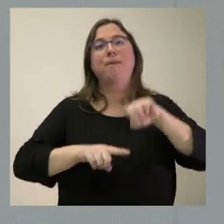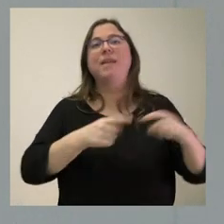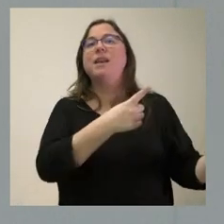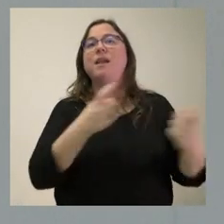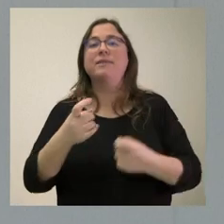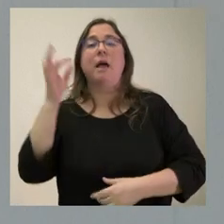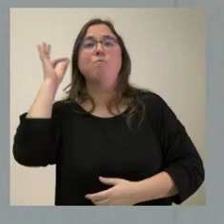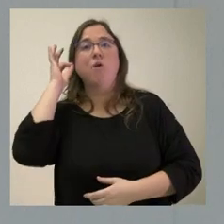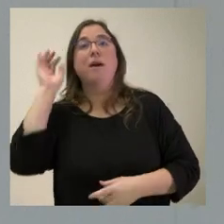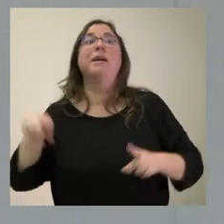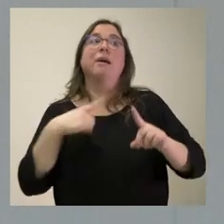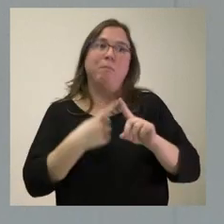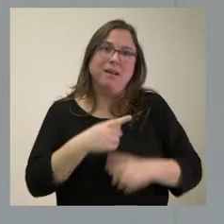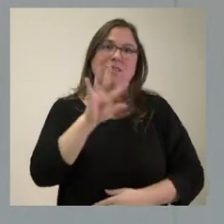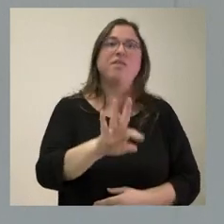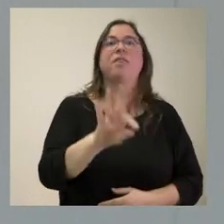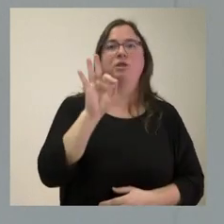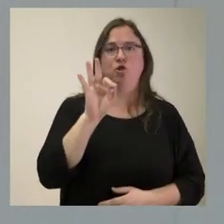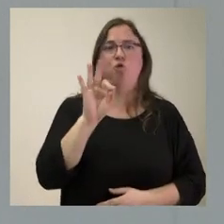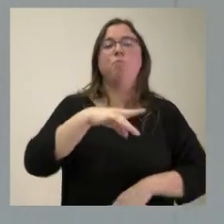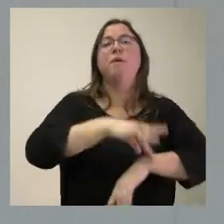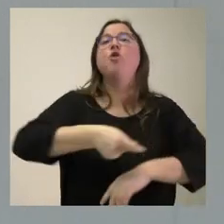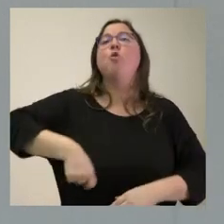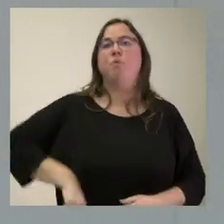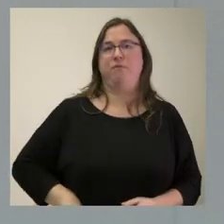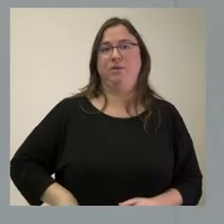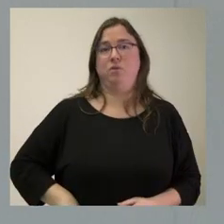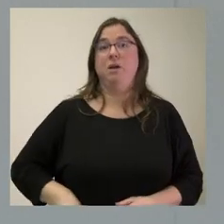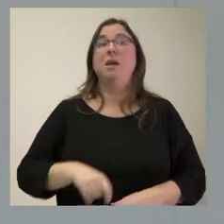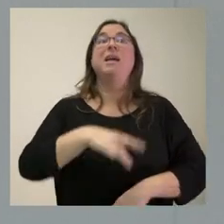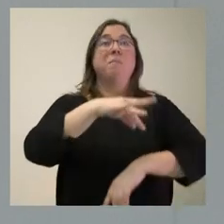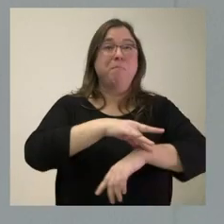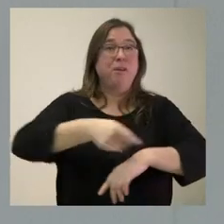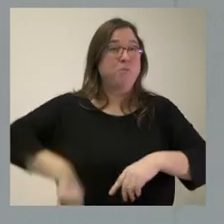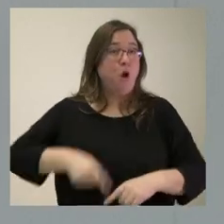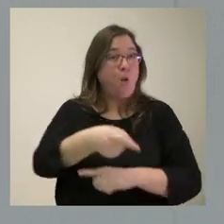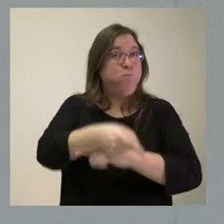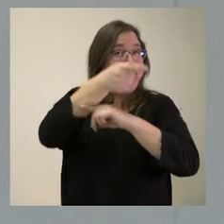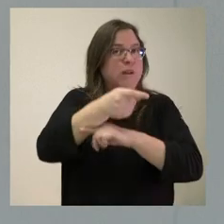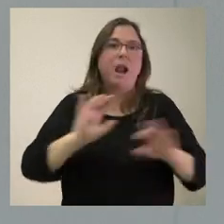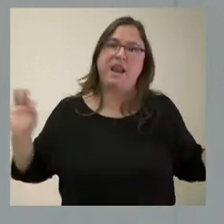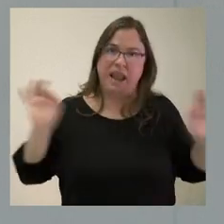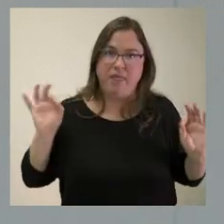pero también de la decisión del profesional sanitario al que insisto no se le va a obligar a nada